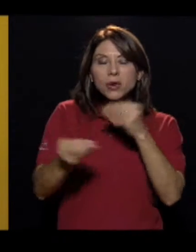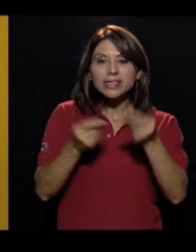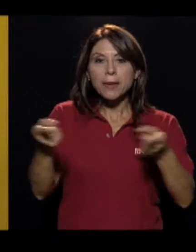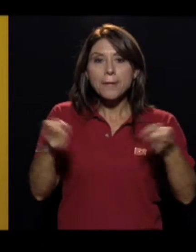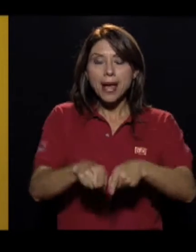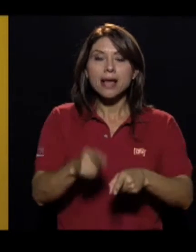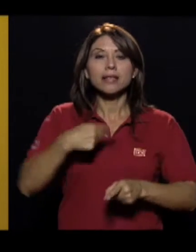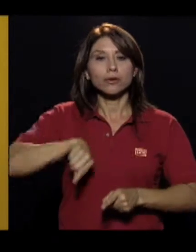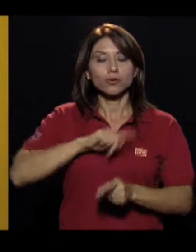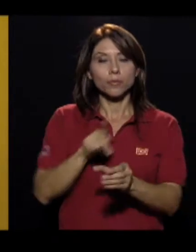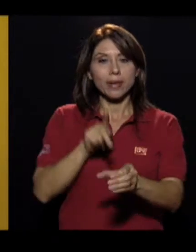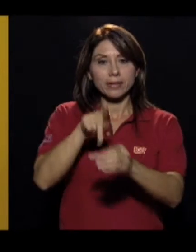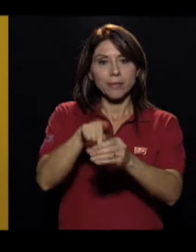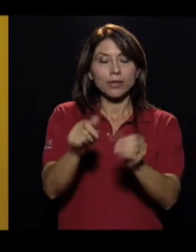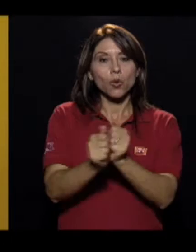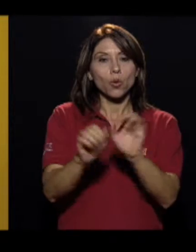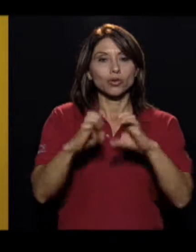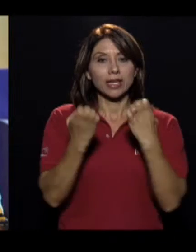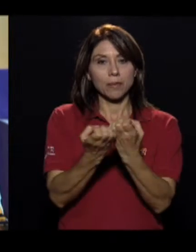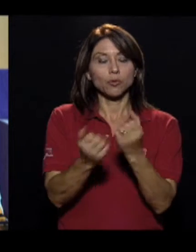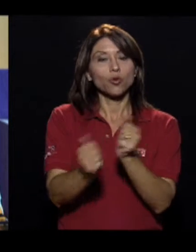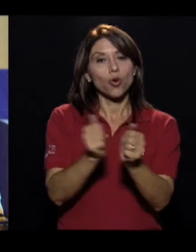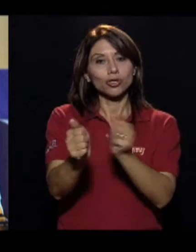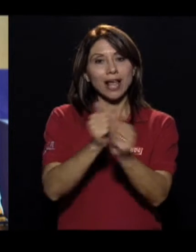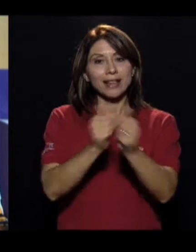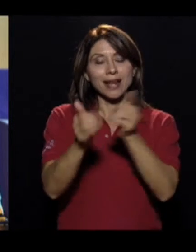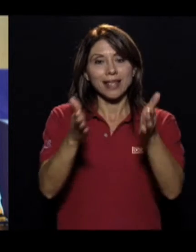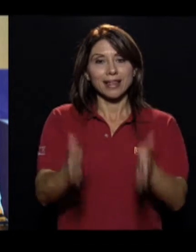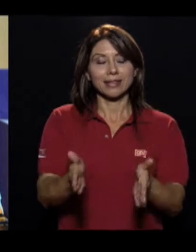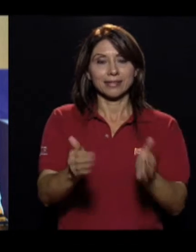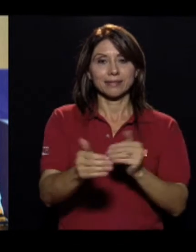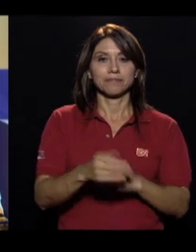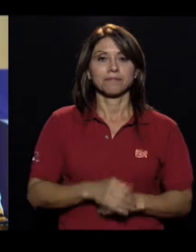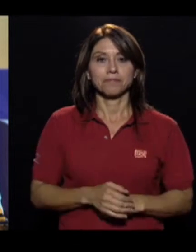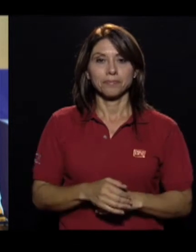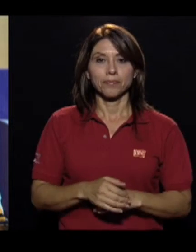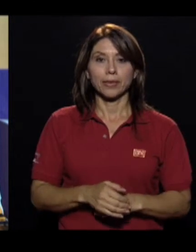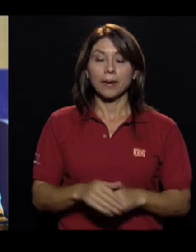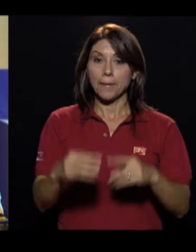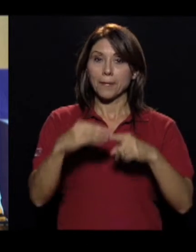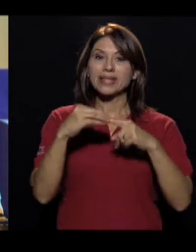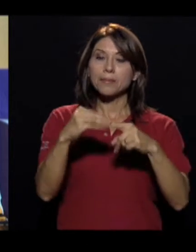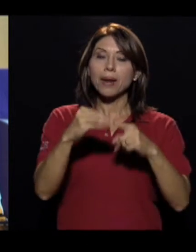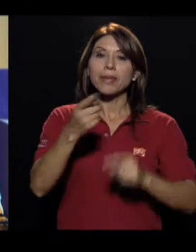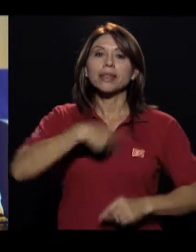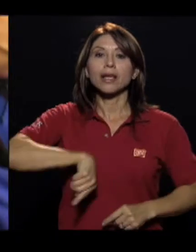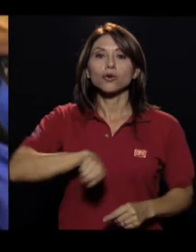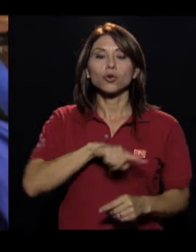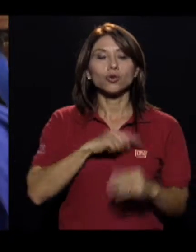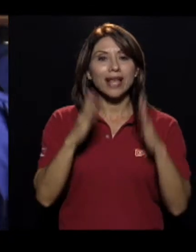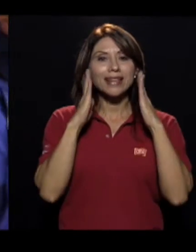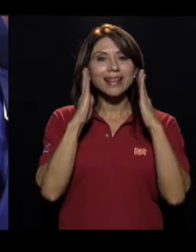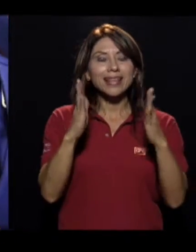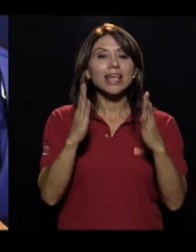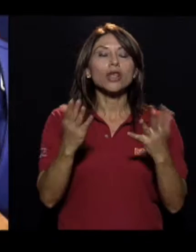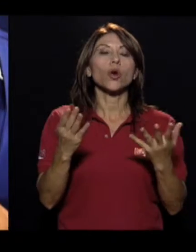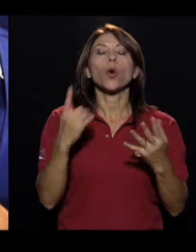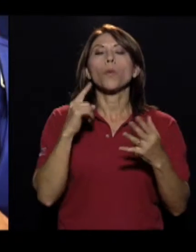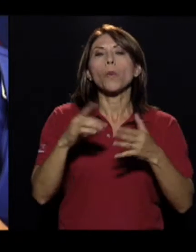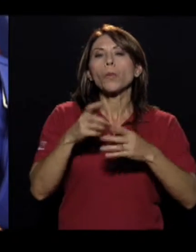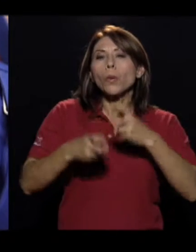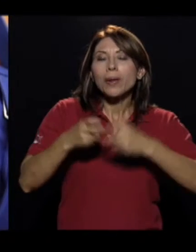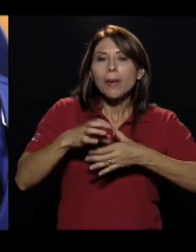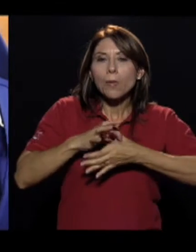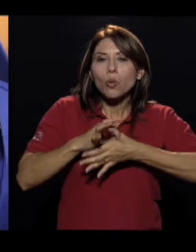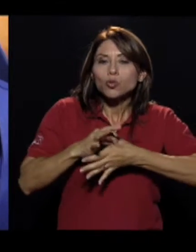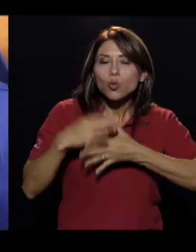preocupación y participando directamente con los equipos, con los atletas que tengan competencia en esos días. Principalmente lo